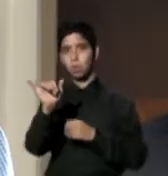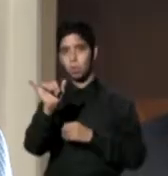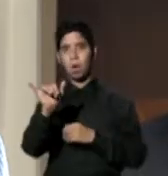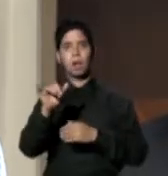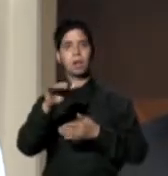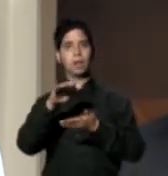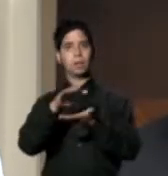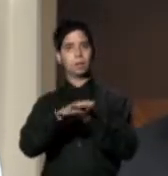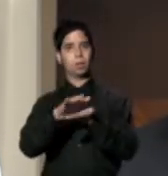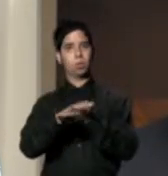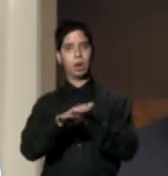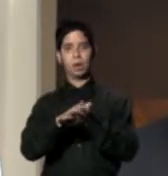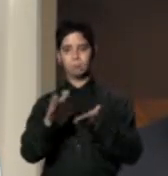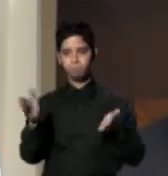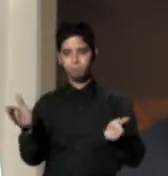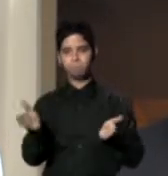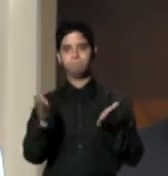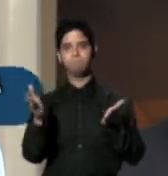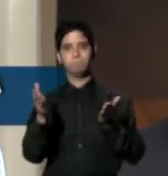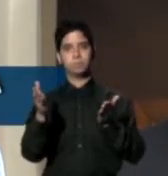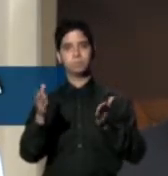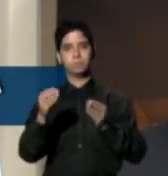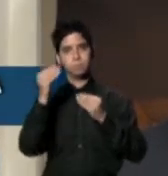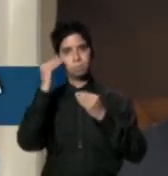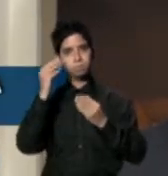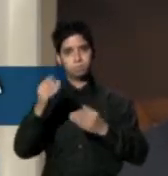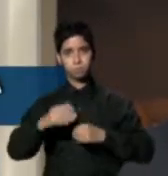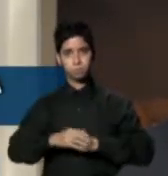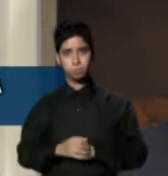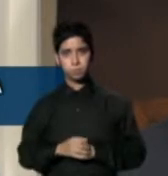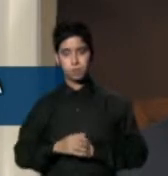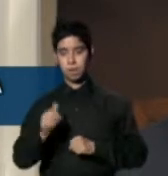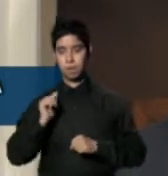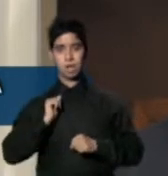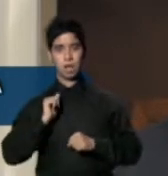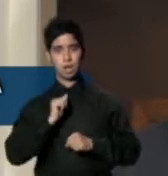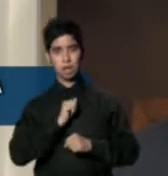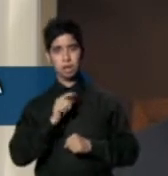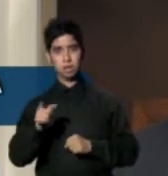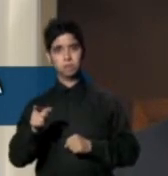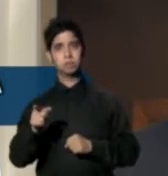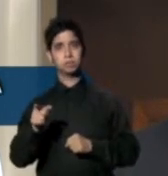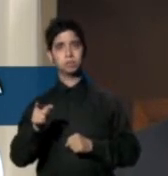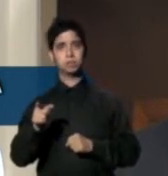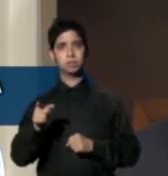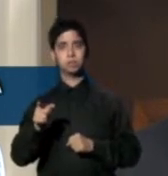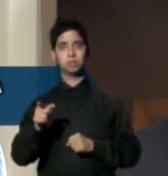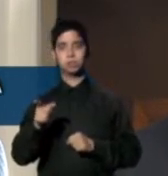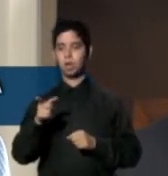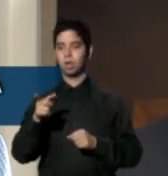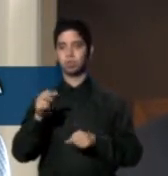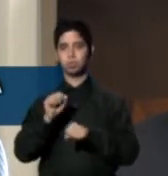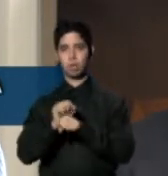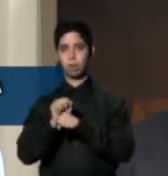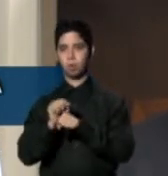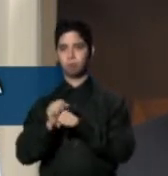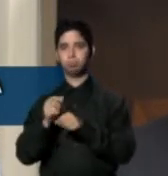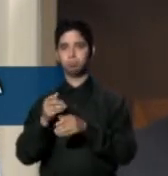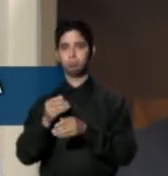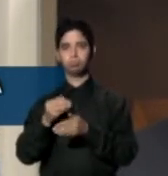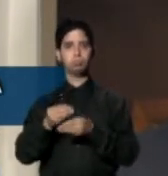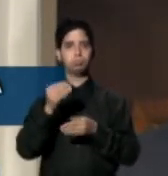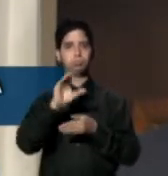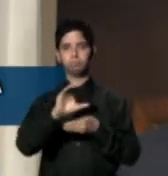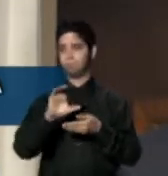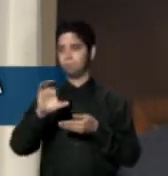El alcalde es uno en cada uno de los municipios y las agencias de gobierno. El se diluye en sus empleados, pero si queremos